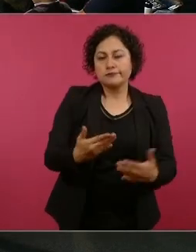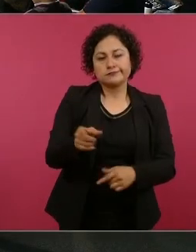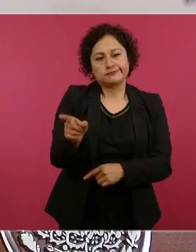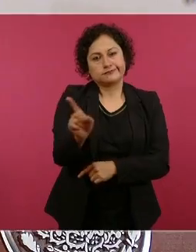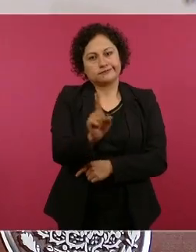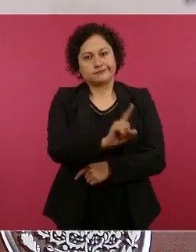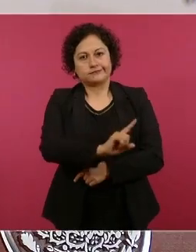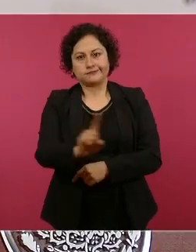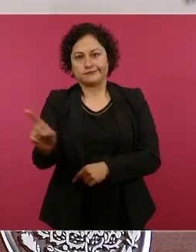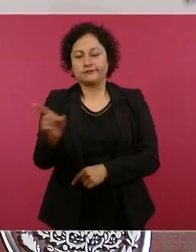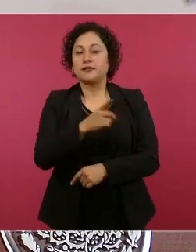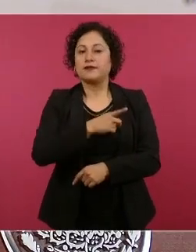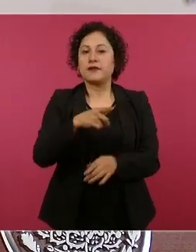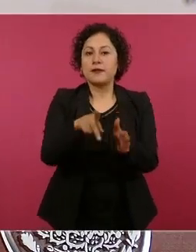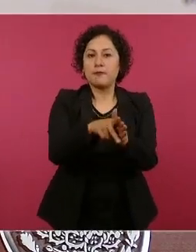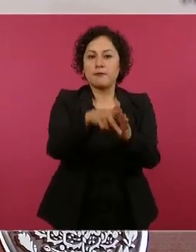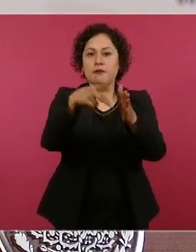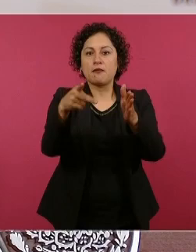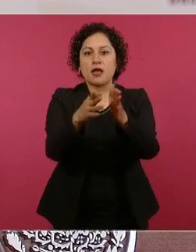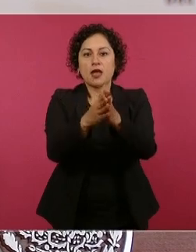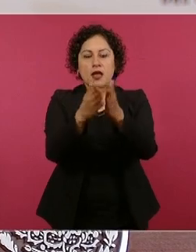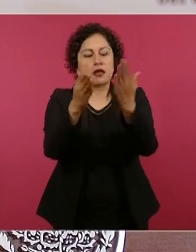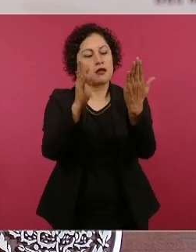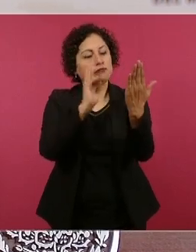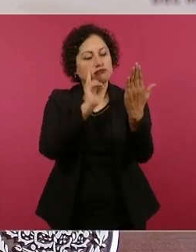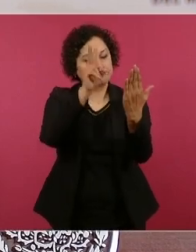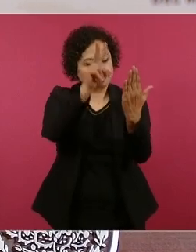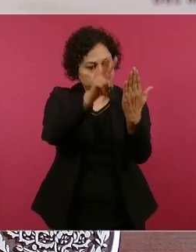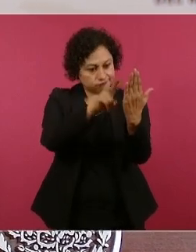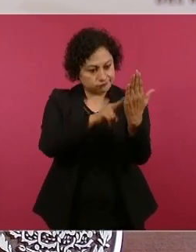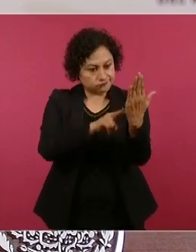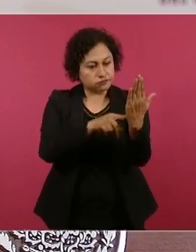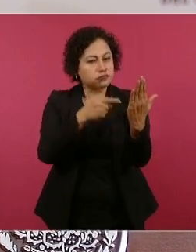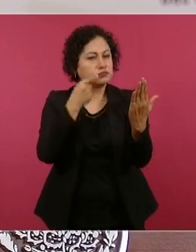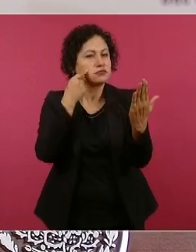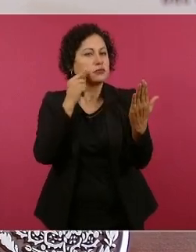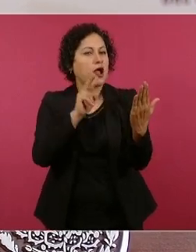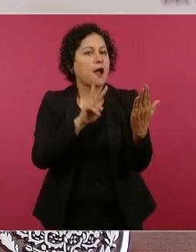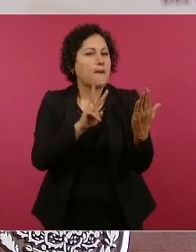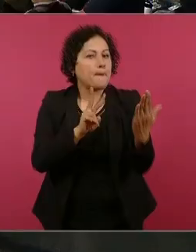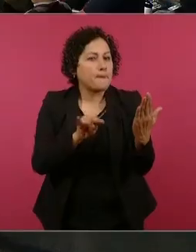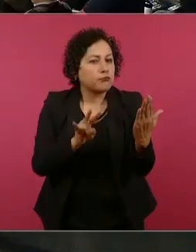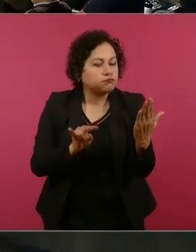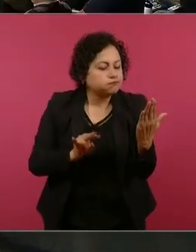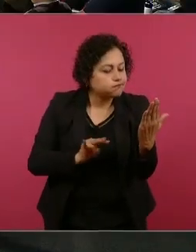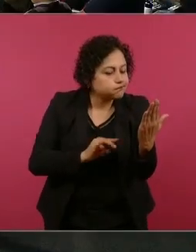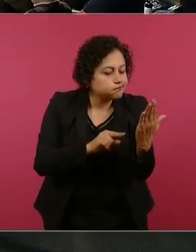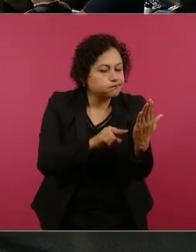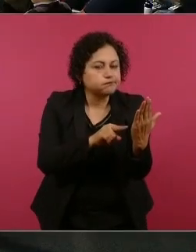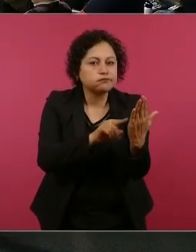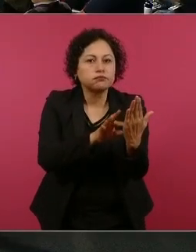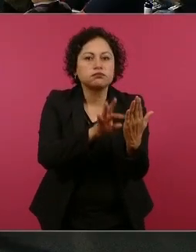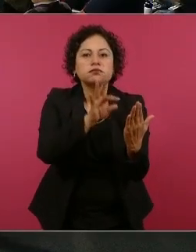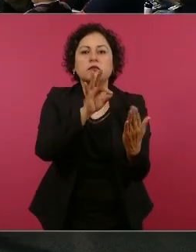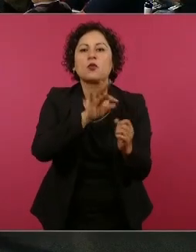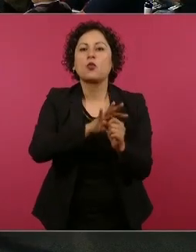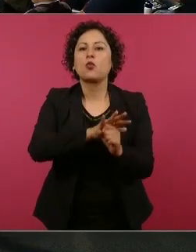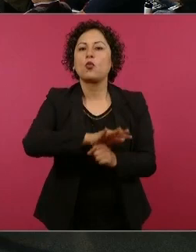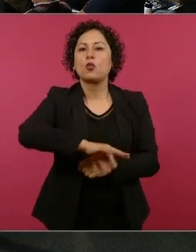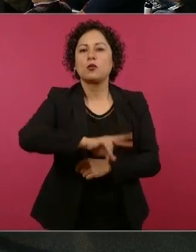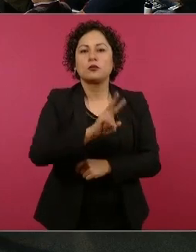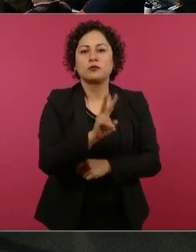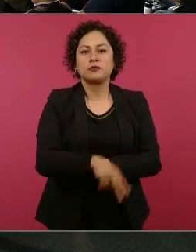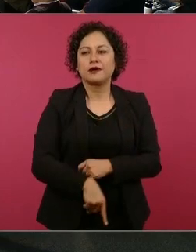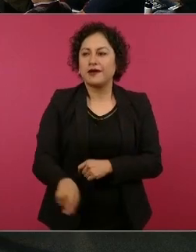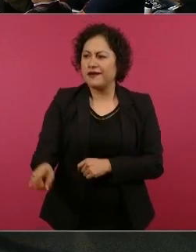aprender a escuchar la radio, el siglo de